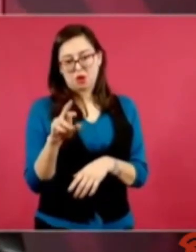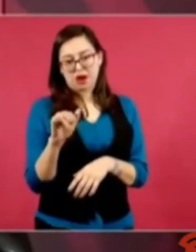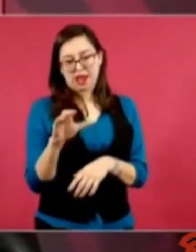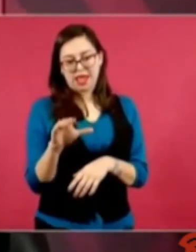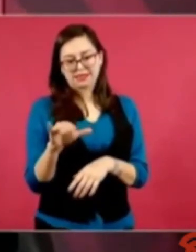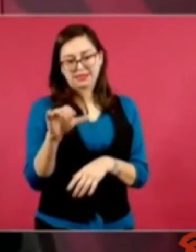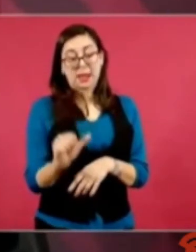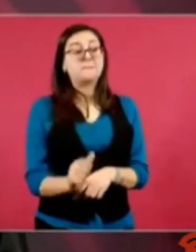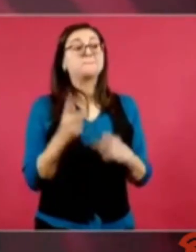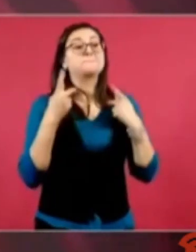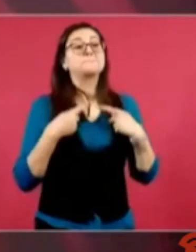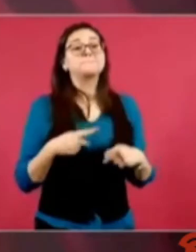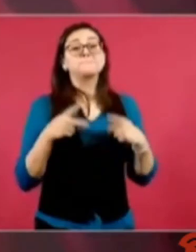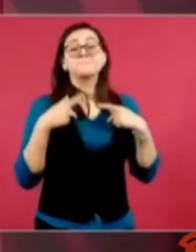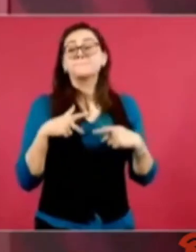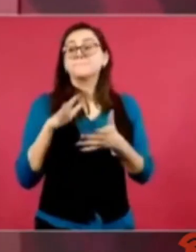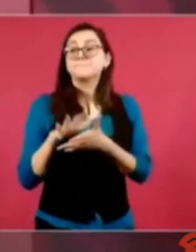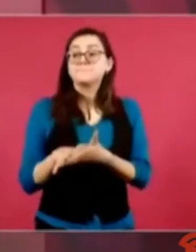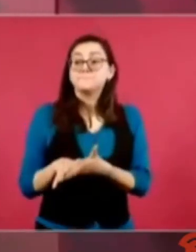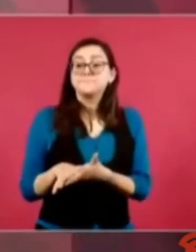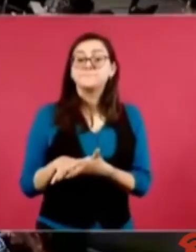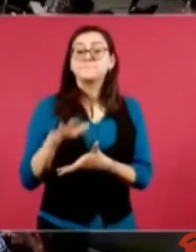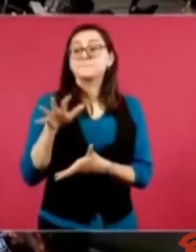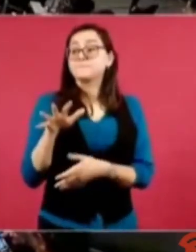gobiernos que quieren